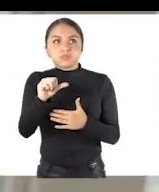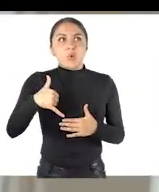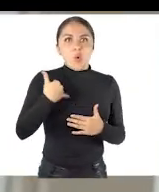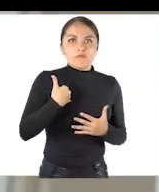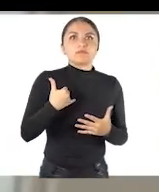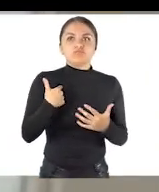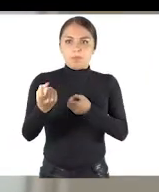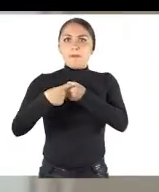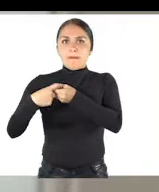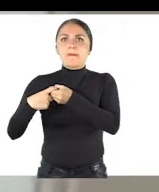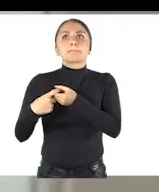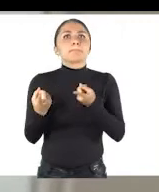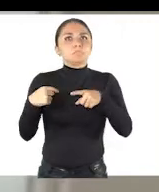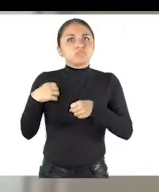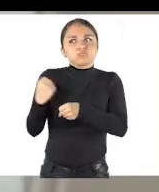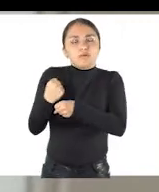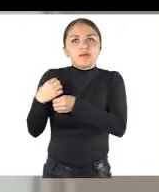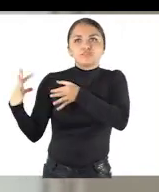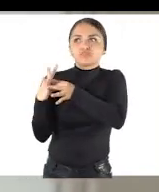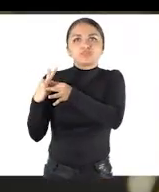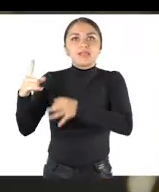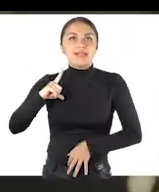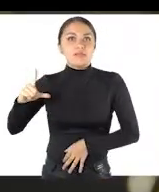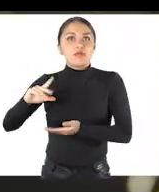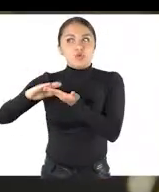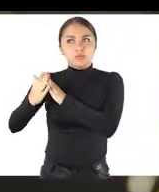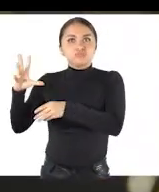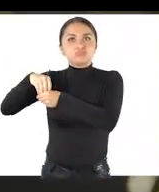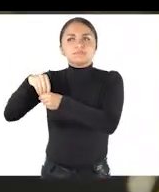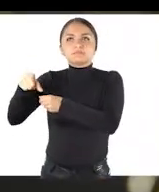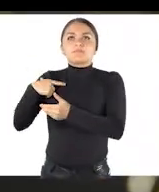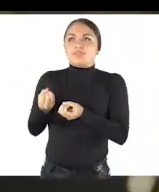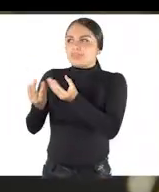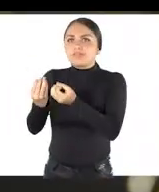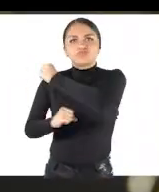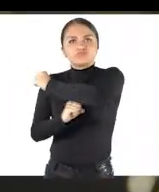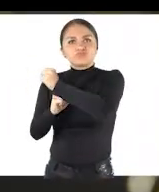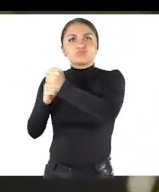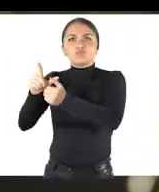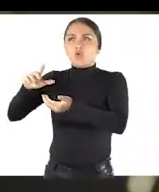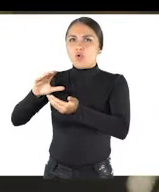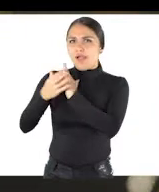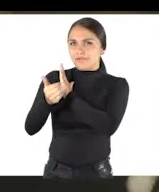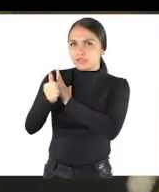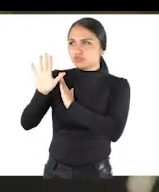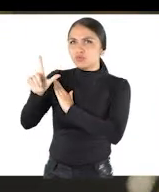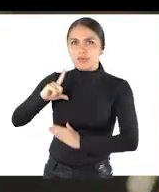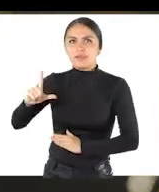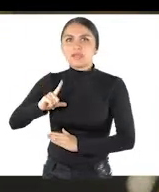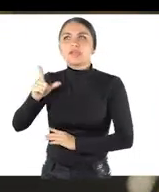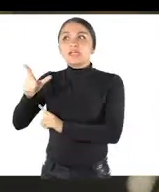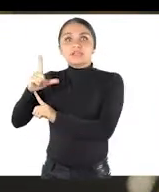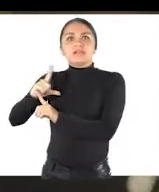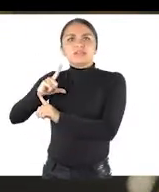niñas y adolescentes y pues ahí también hemos podido trabajar con líderes comunitarios, fortaleciendo pues las competencias de estos líderes